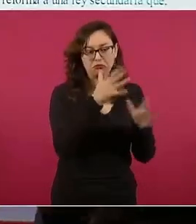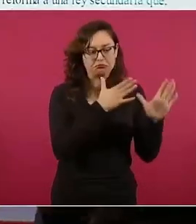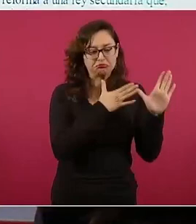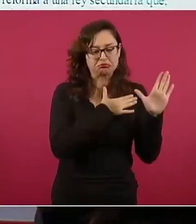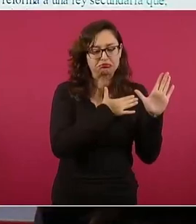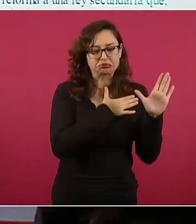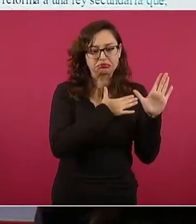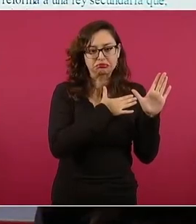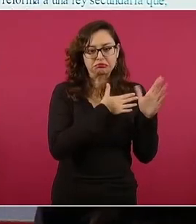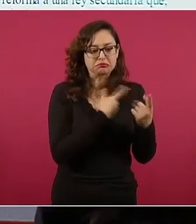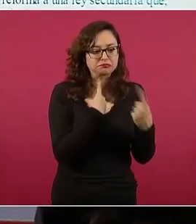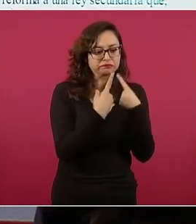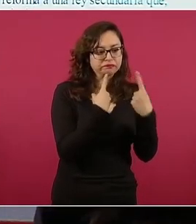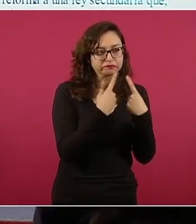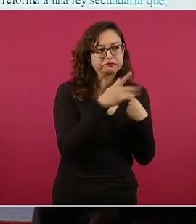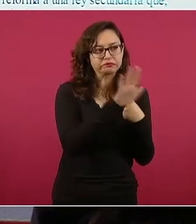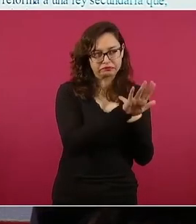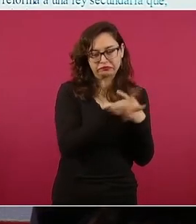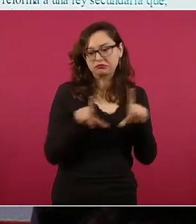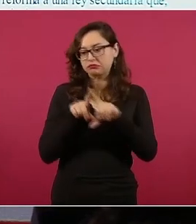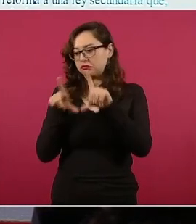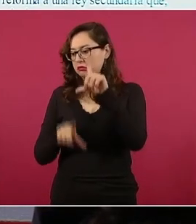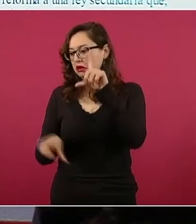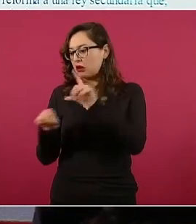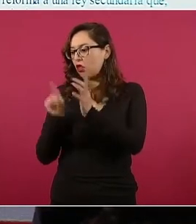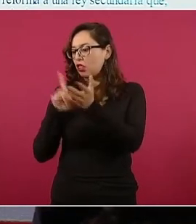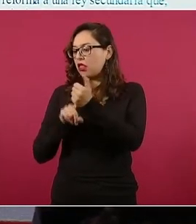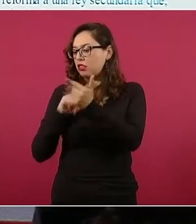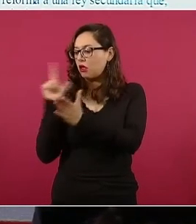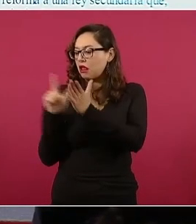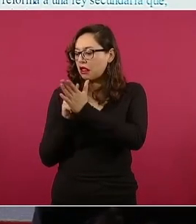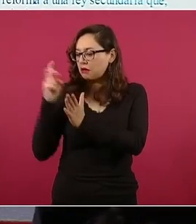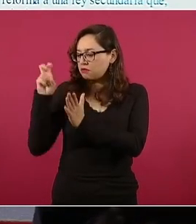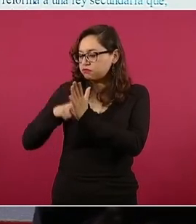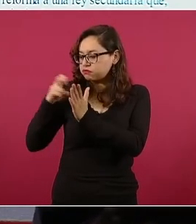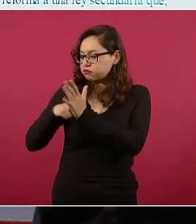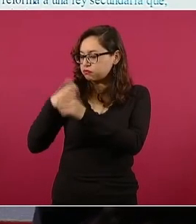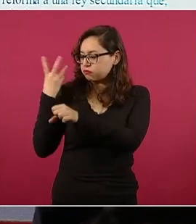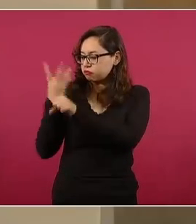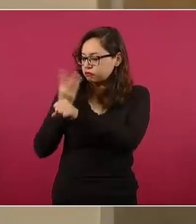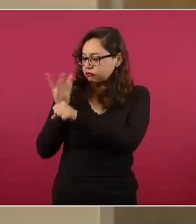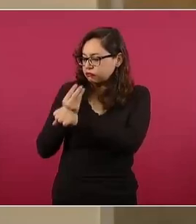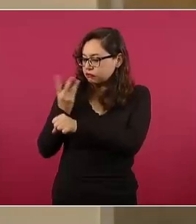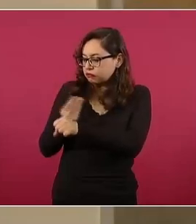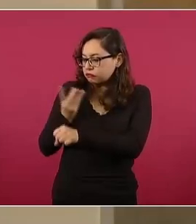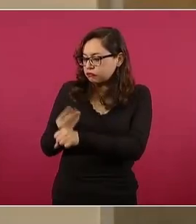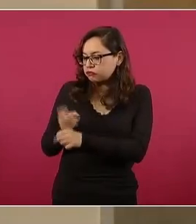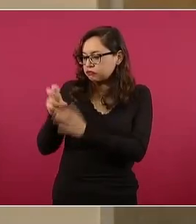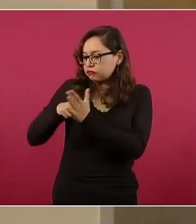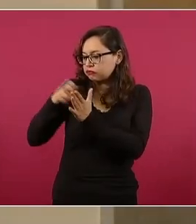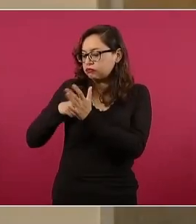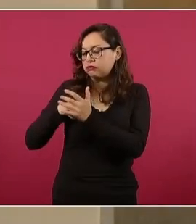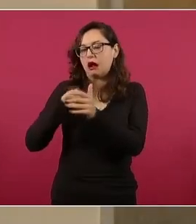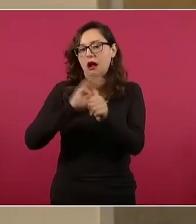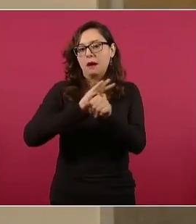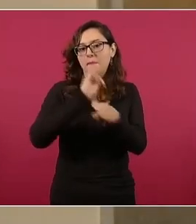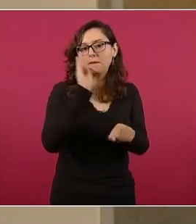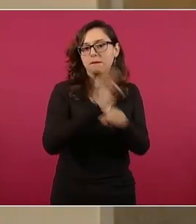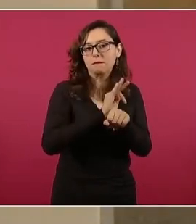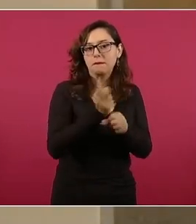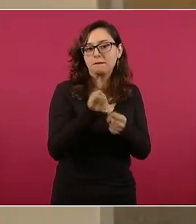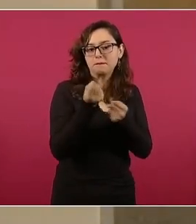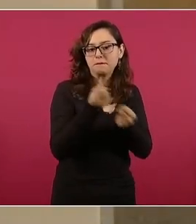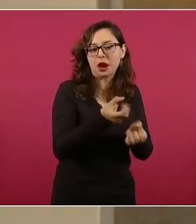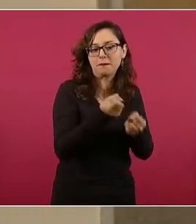Entonces, arreglaron todo el marco jurídico para beneficio de una